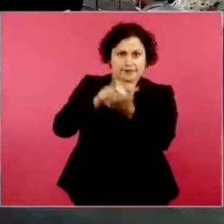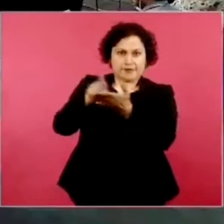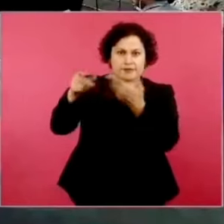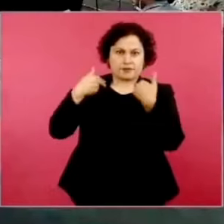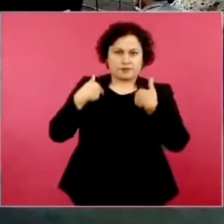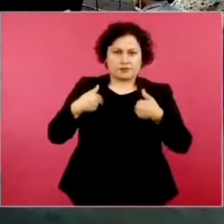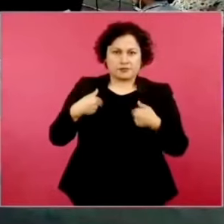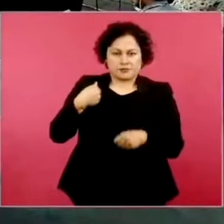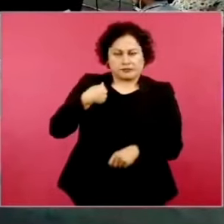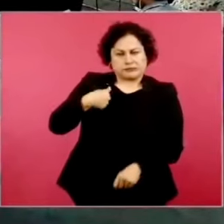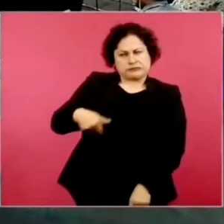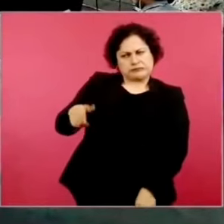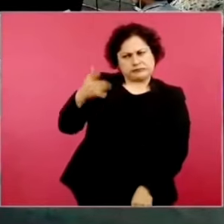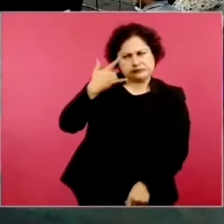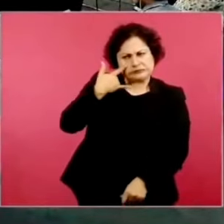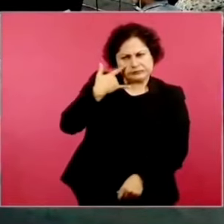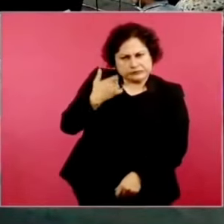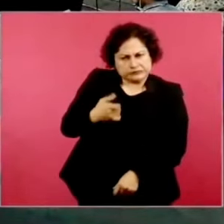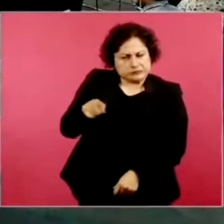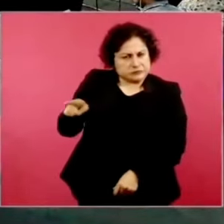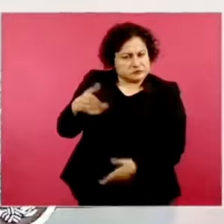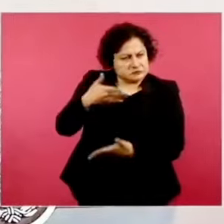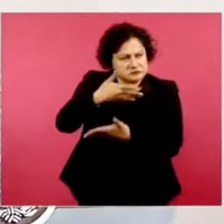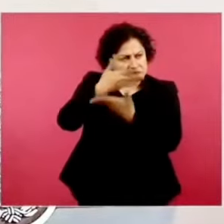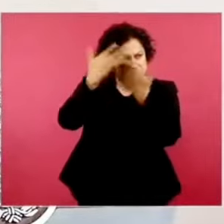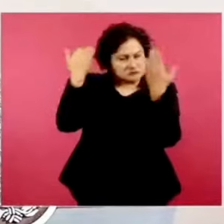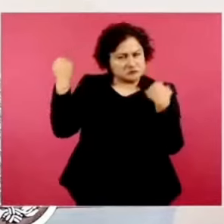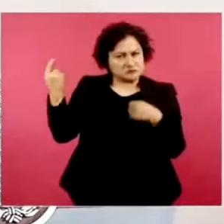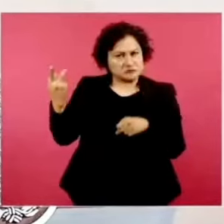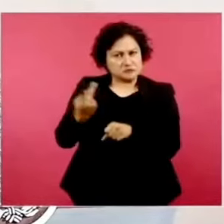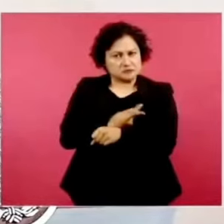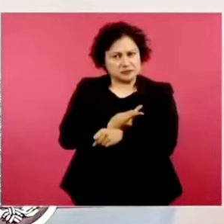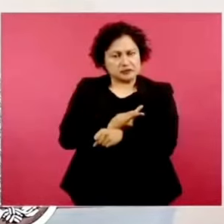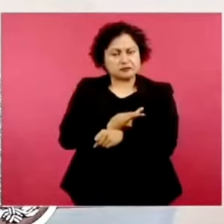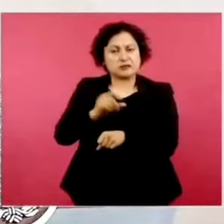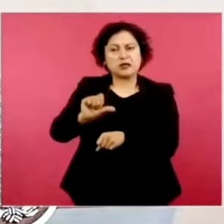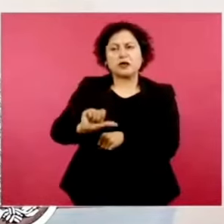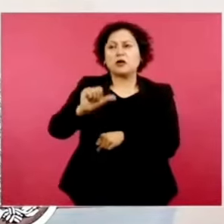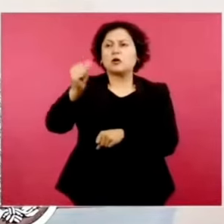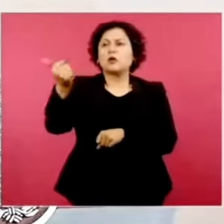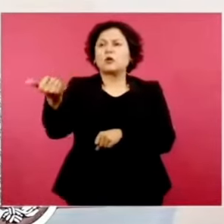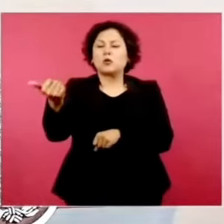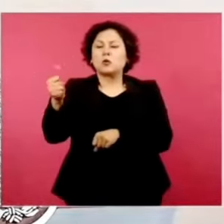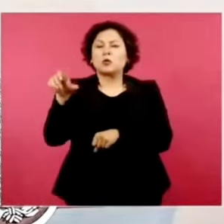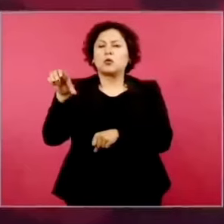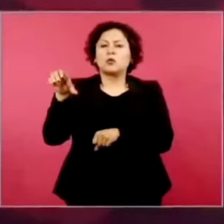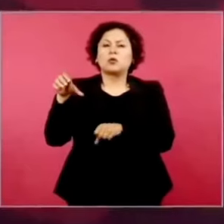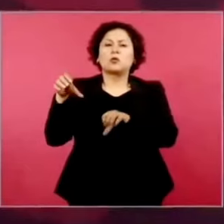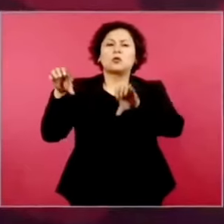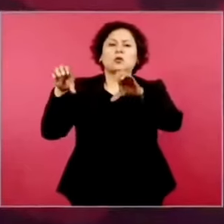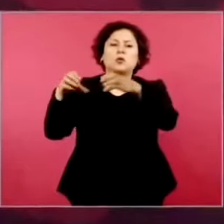como algunas organizaciones, como…